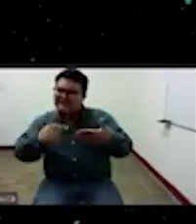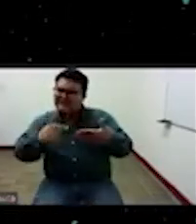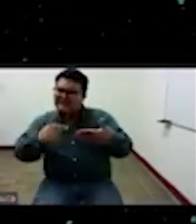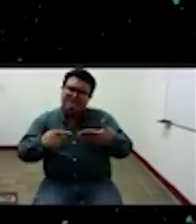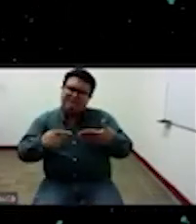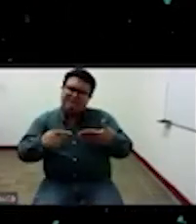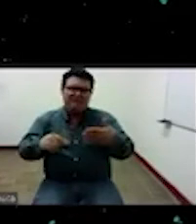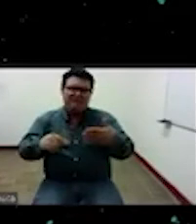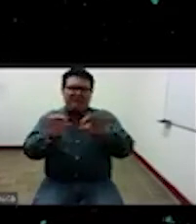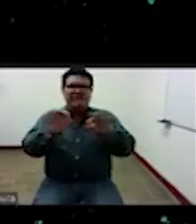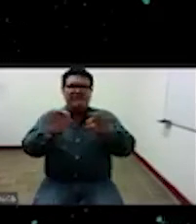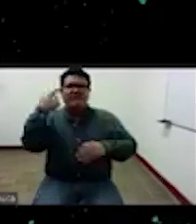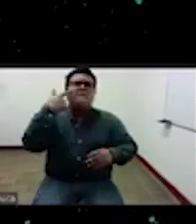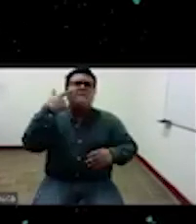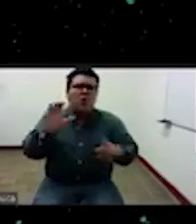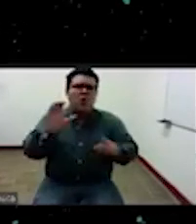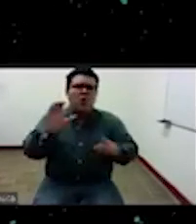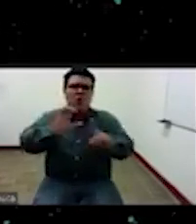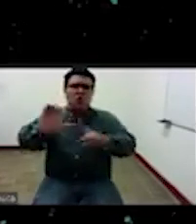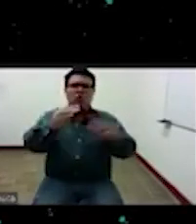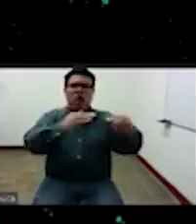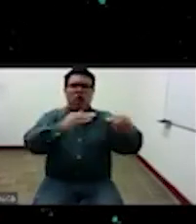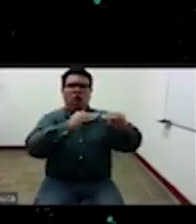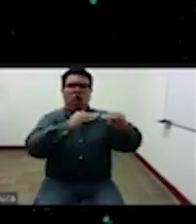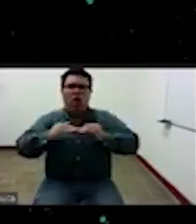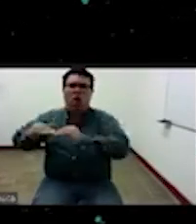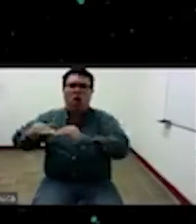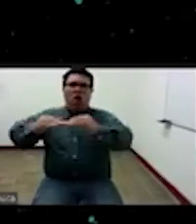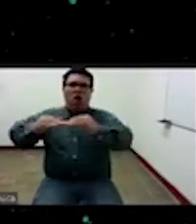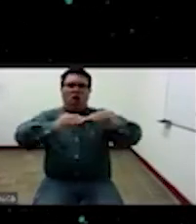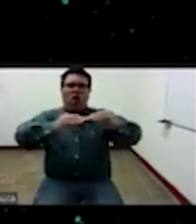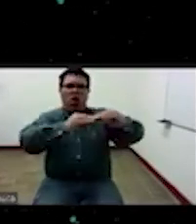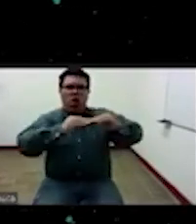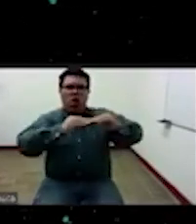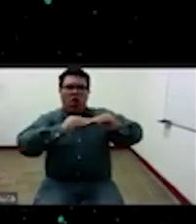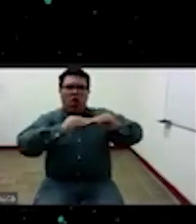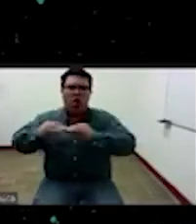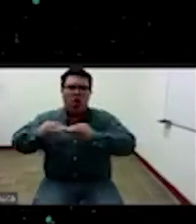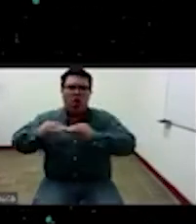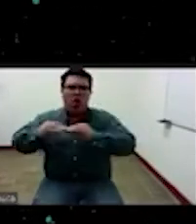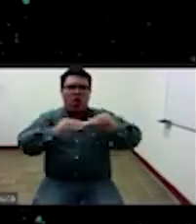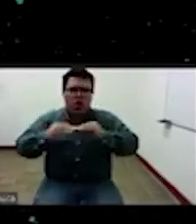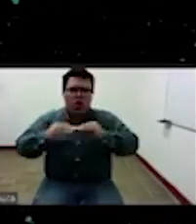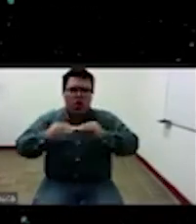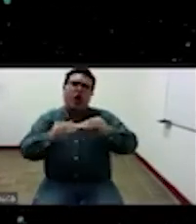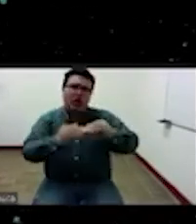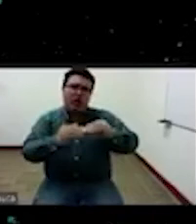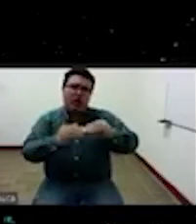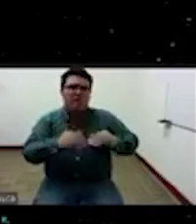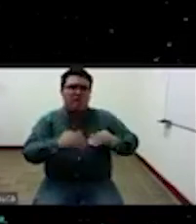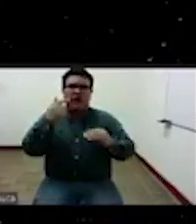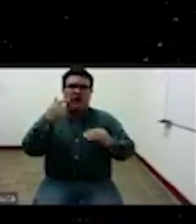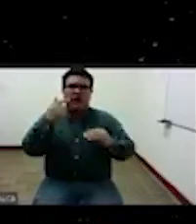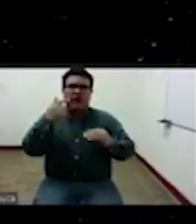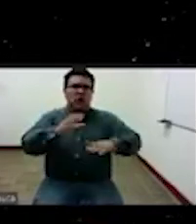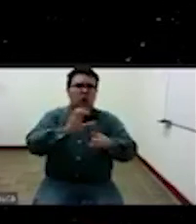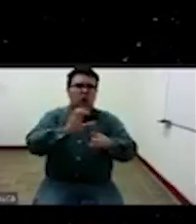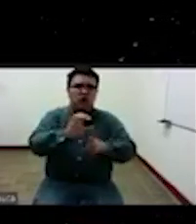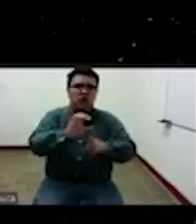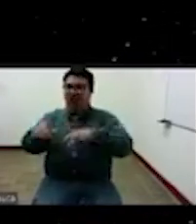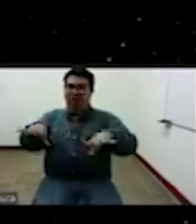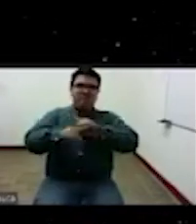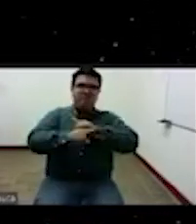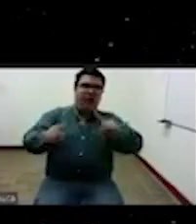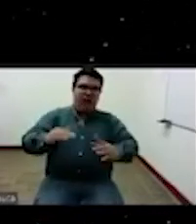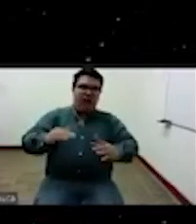cierto como que susume las diferentes culturas y lo que hace es que no reconoce esa